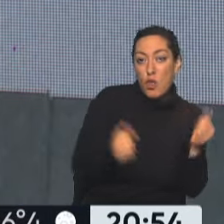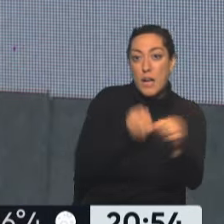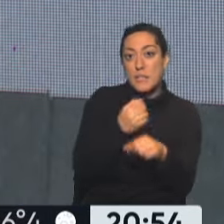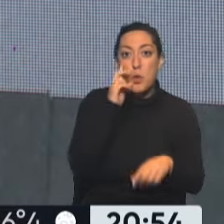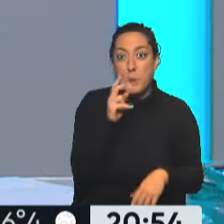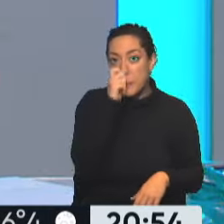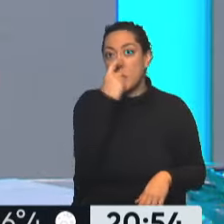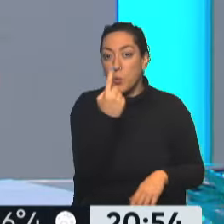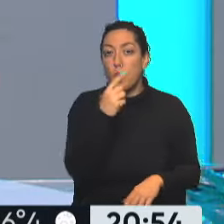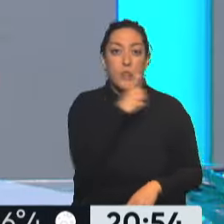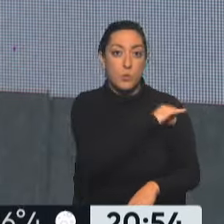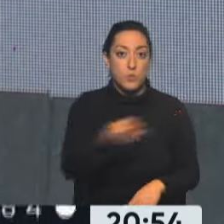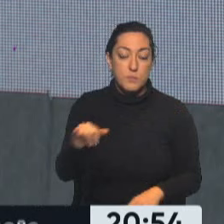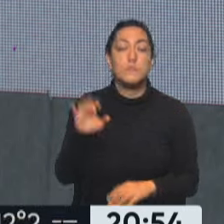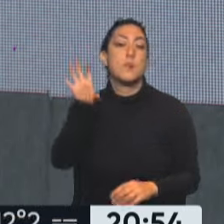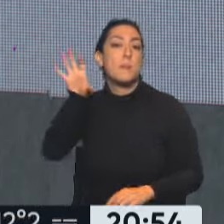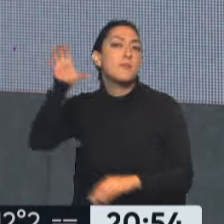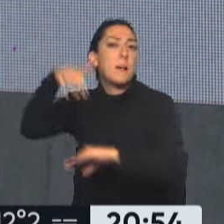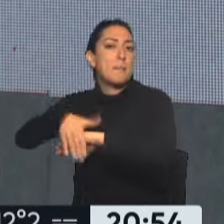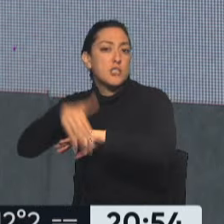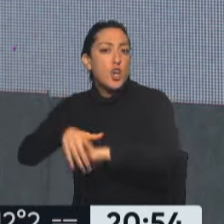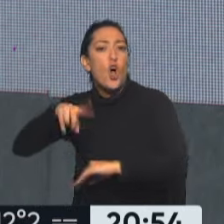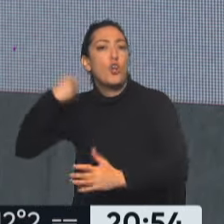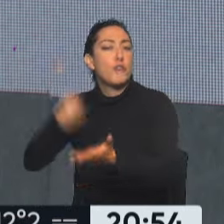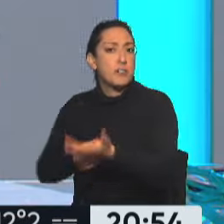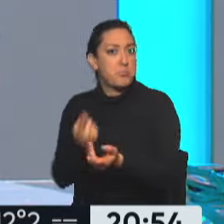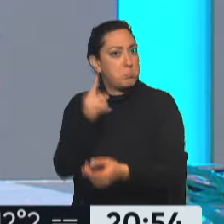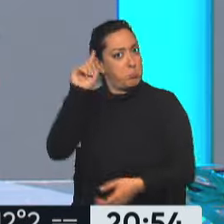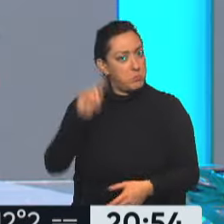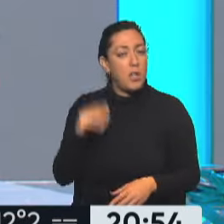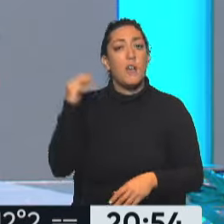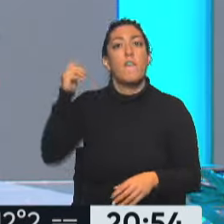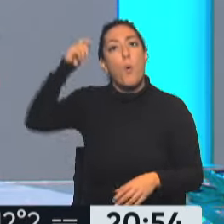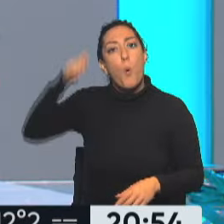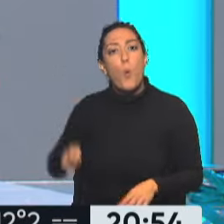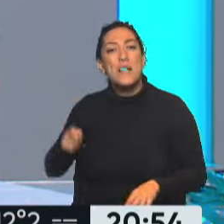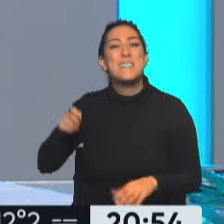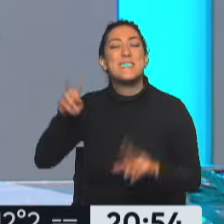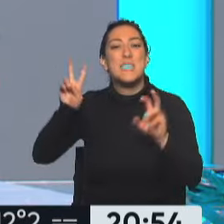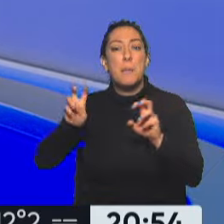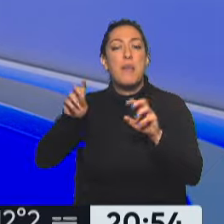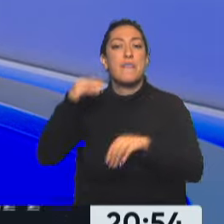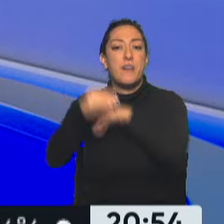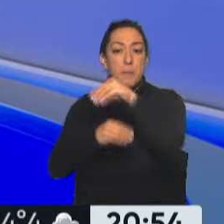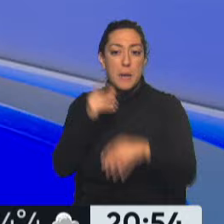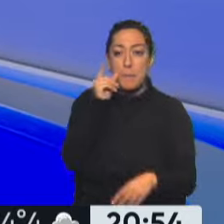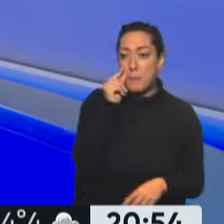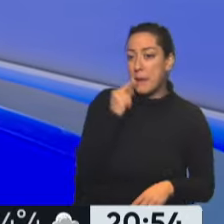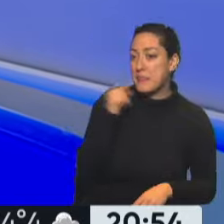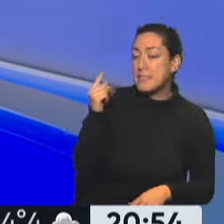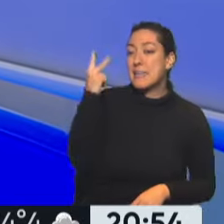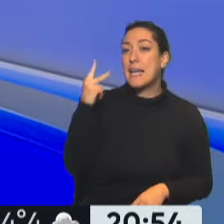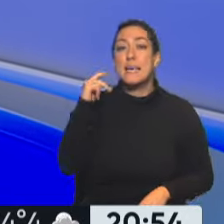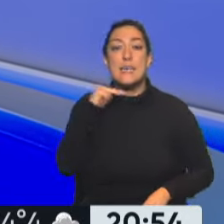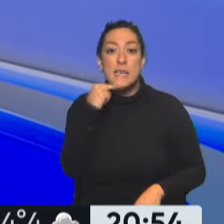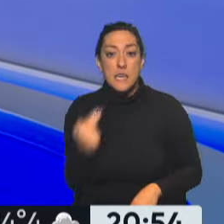Nos vamos a misiones. Con también un fallo que es inédito. Jueza de familia. Sí. Un papá le pide a la jueza de familia que quiere llevar a sus tres